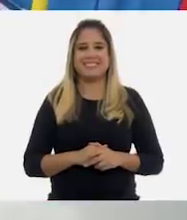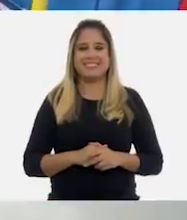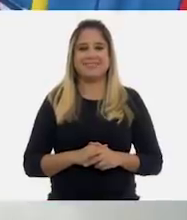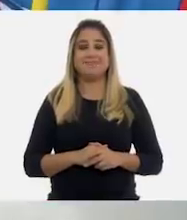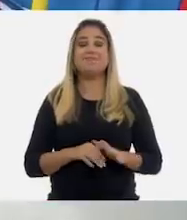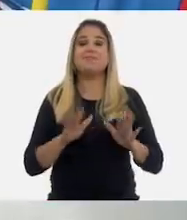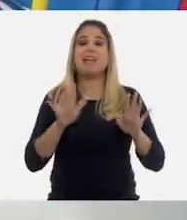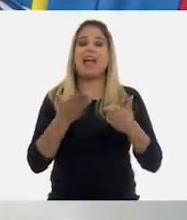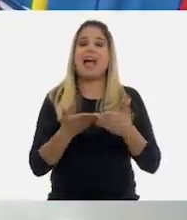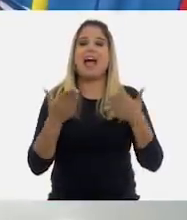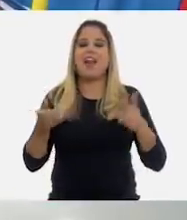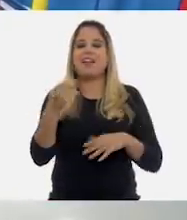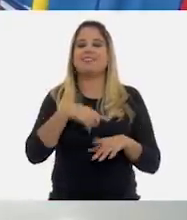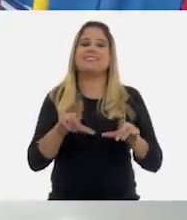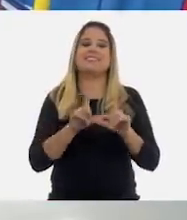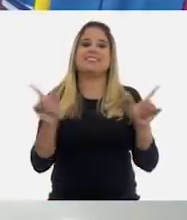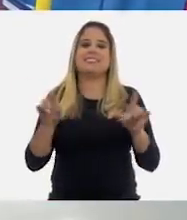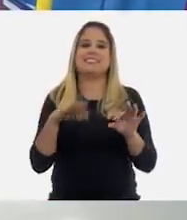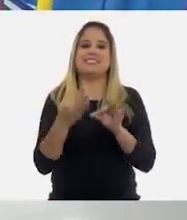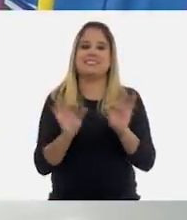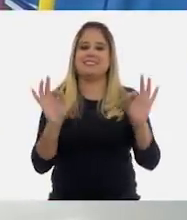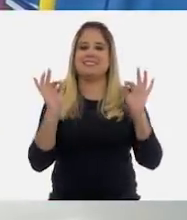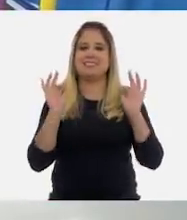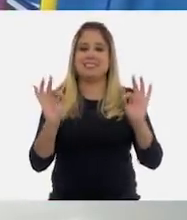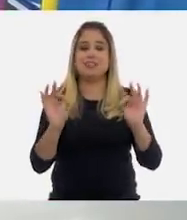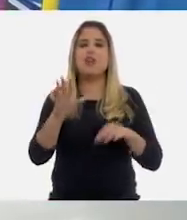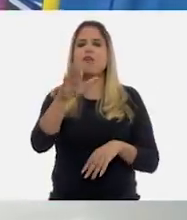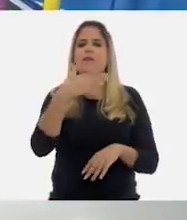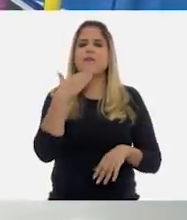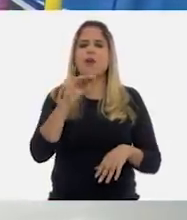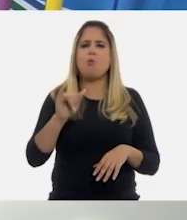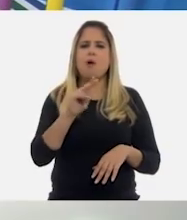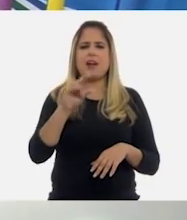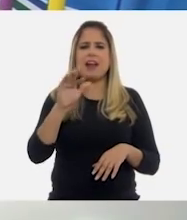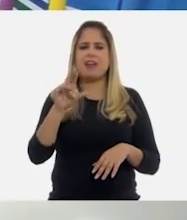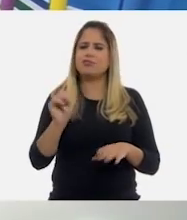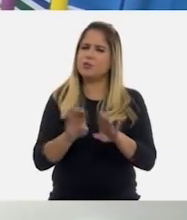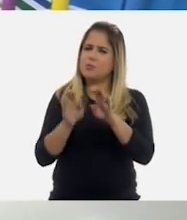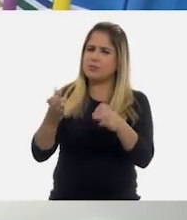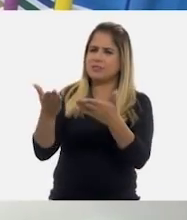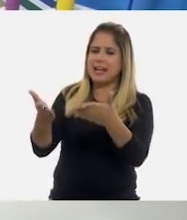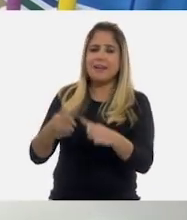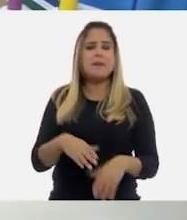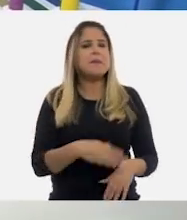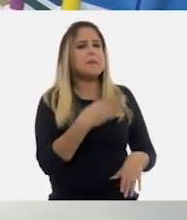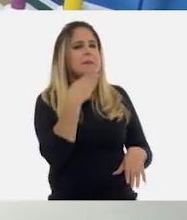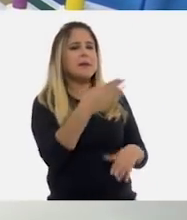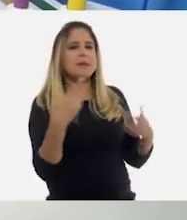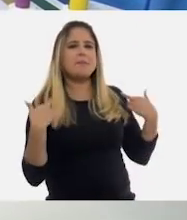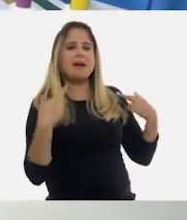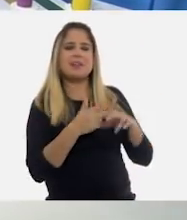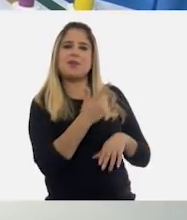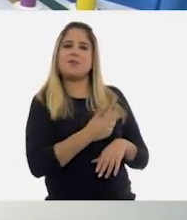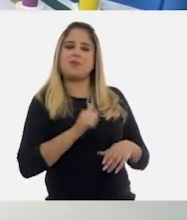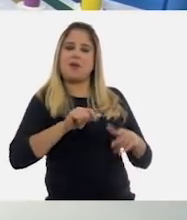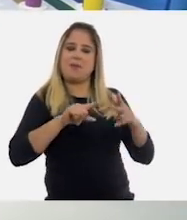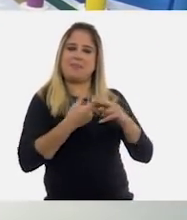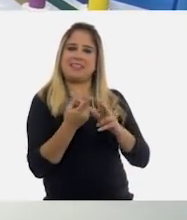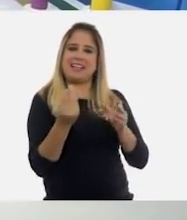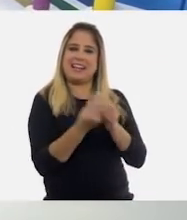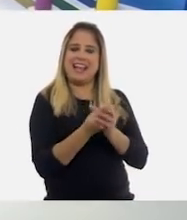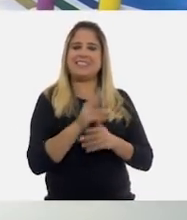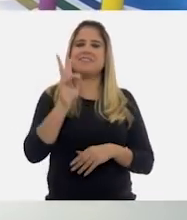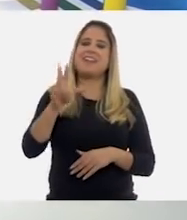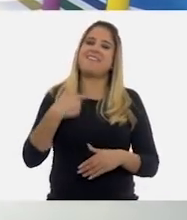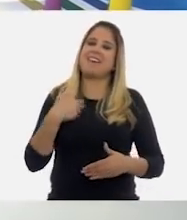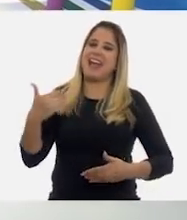Ahora sí, listos, maestra. Muy bien, Juan Carlos. ¿Cómo estás? Muy bien, maestra. Gustoso de empezar la clase de hoy. Me alegra,